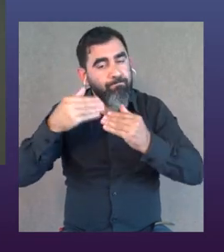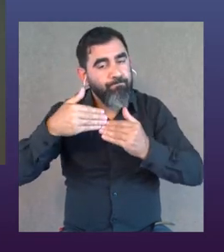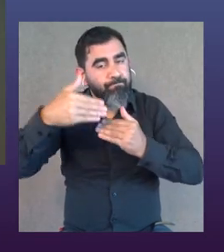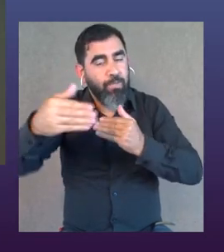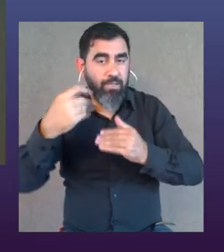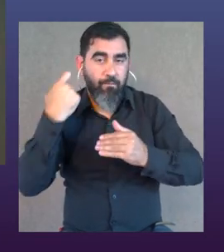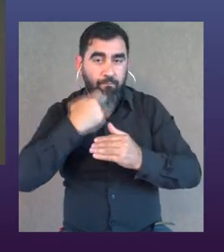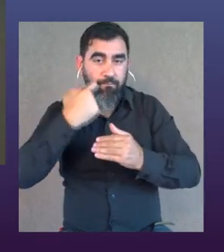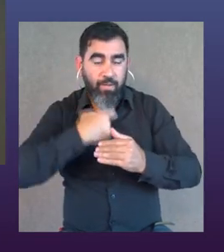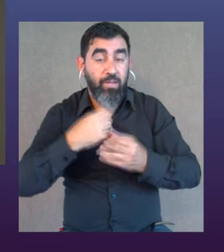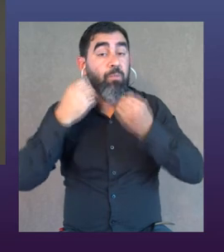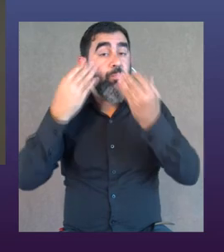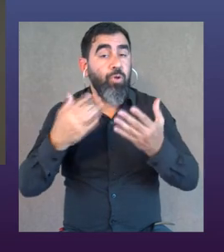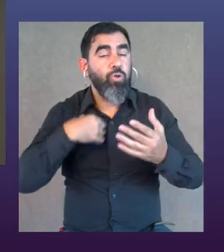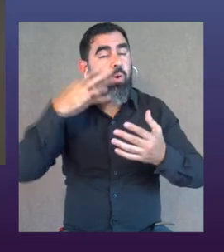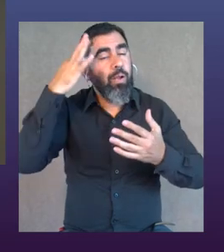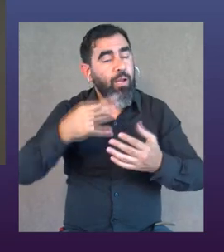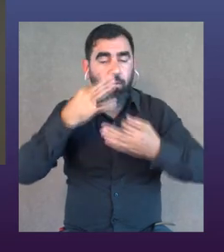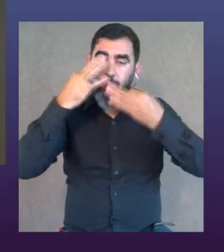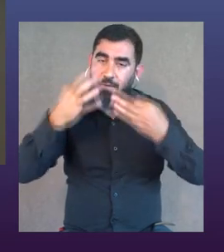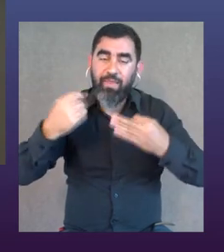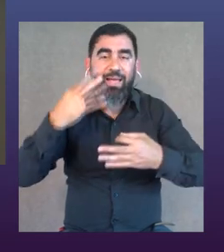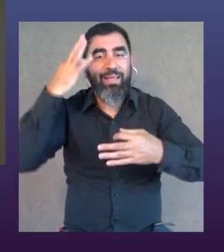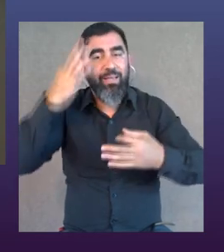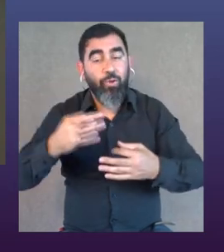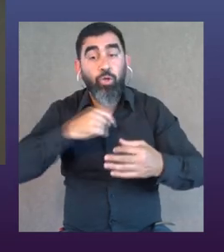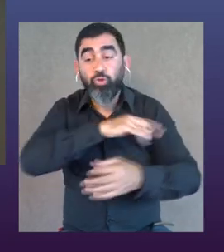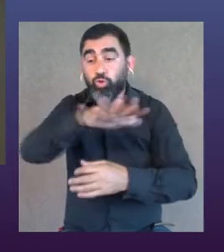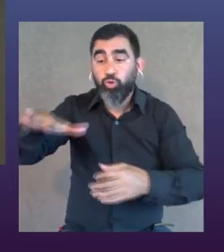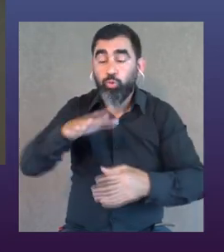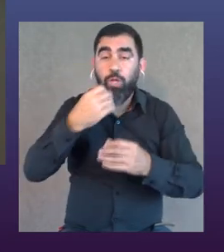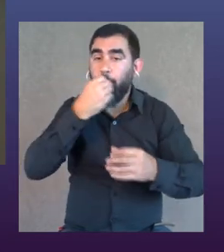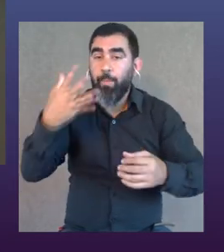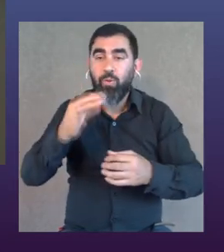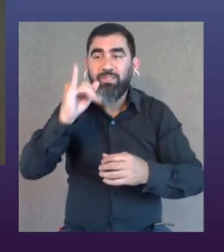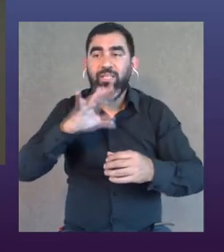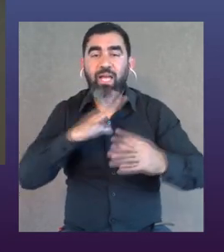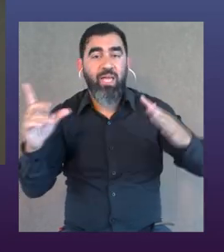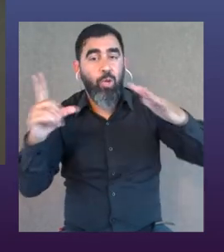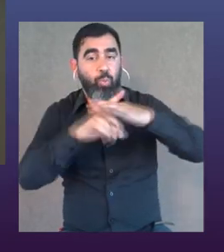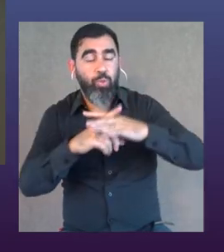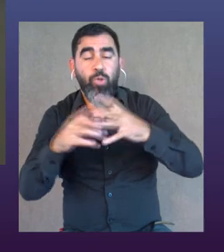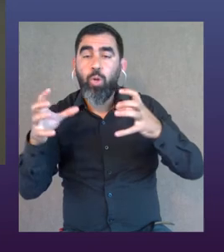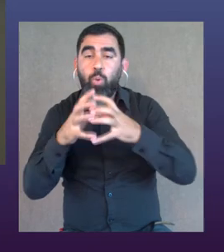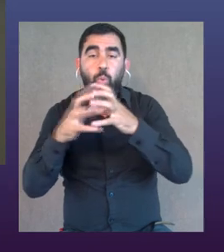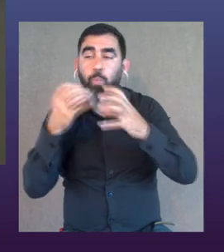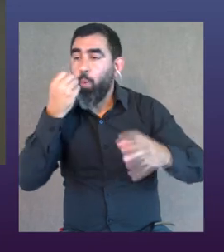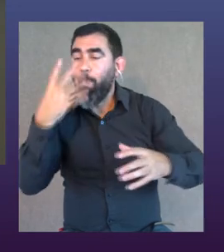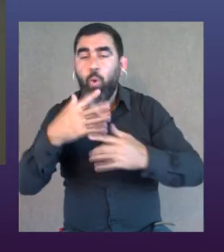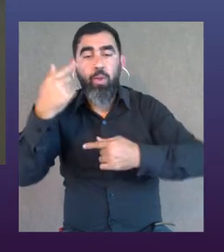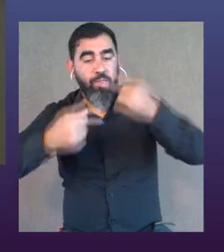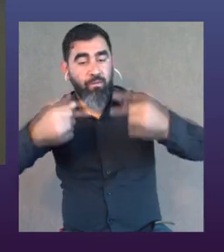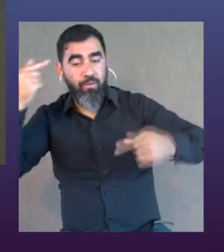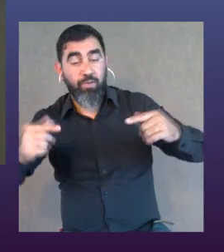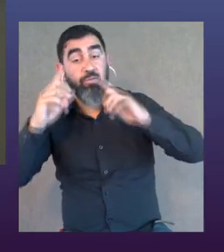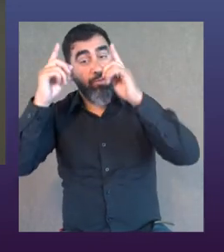un caminito para recorrer, porque estoy convencida que, bueno, las sociedades son mejores cuanto más inclusivas, que los grupos son